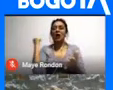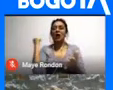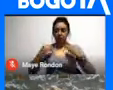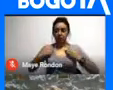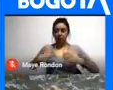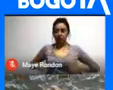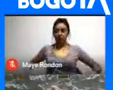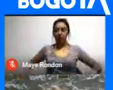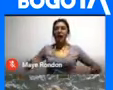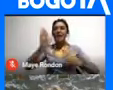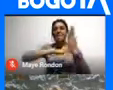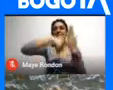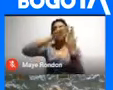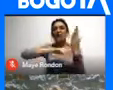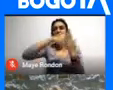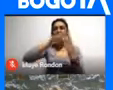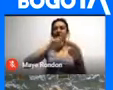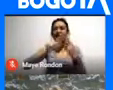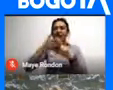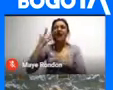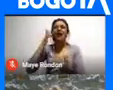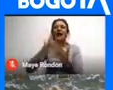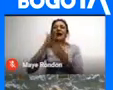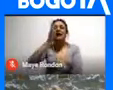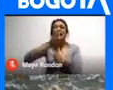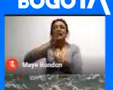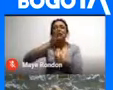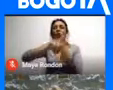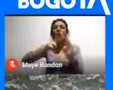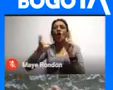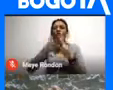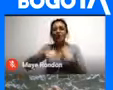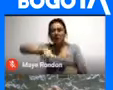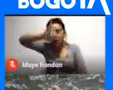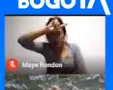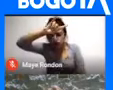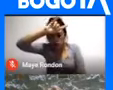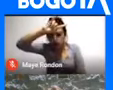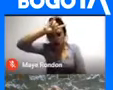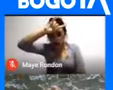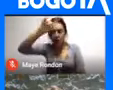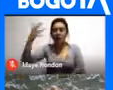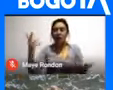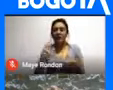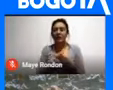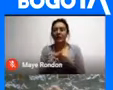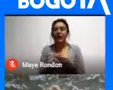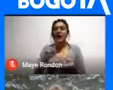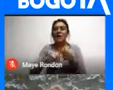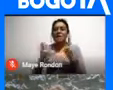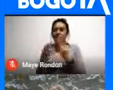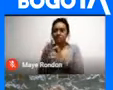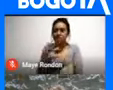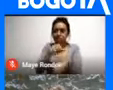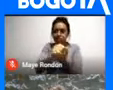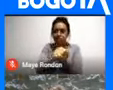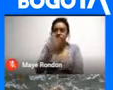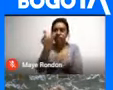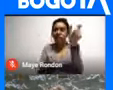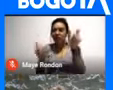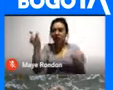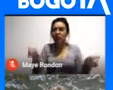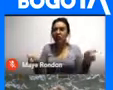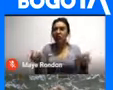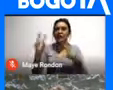Fueran pintadas Con referencia A religiosas Tachadas Como actos del demonio Se ordenó La persecución De los sabedores mayores Como